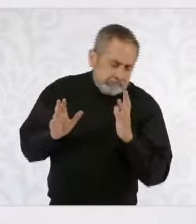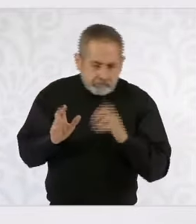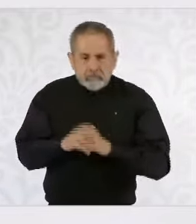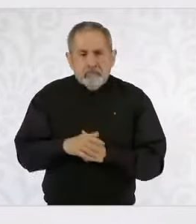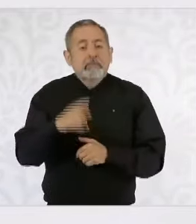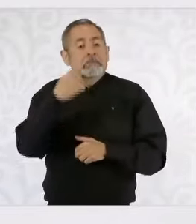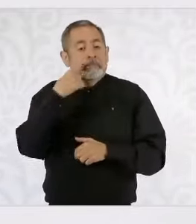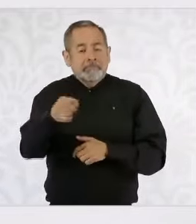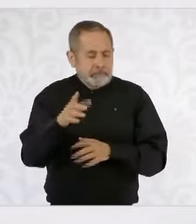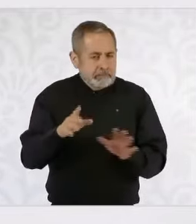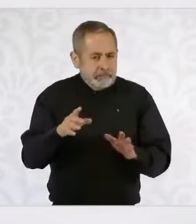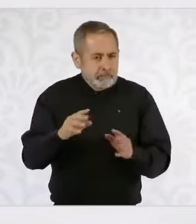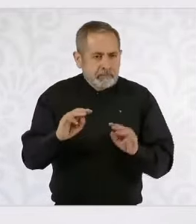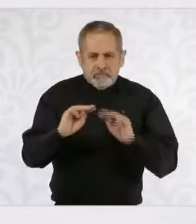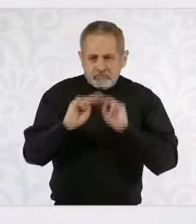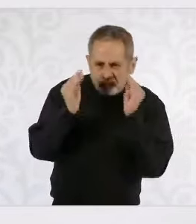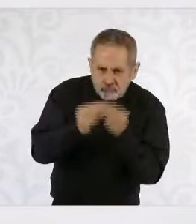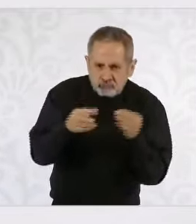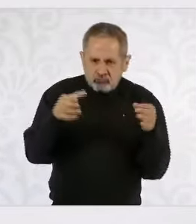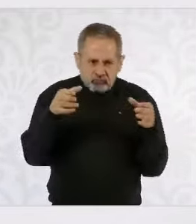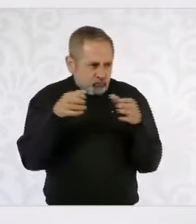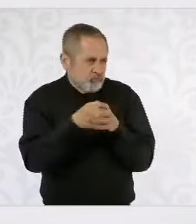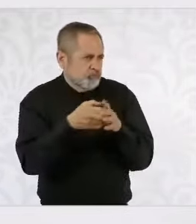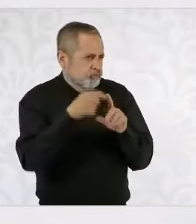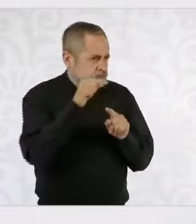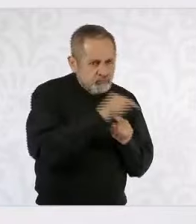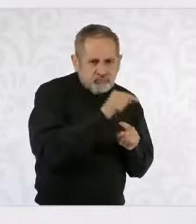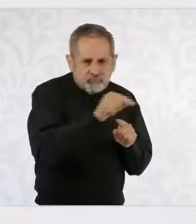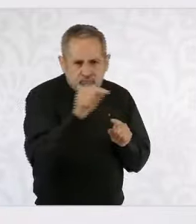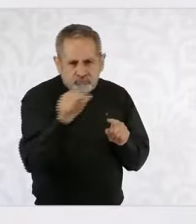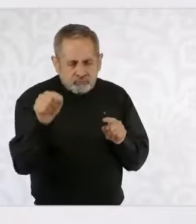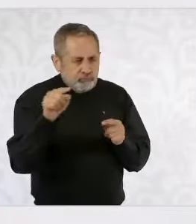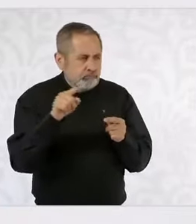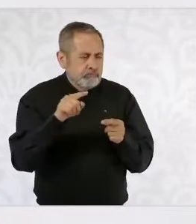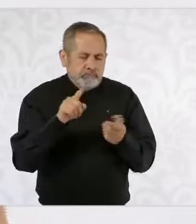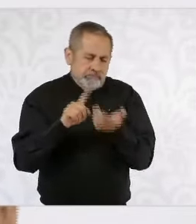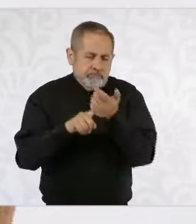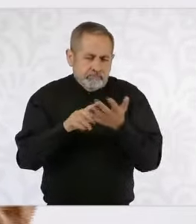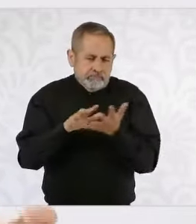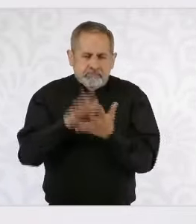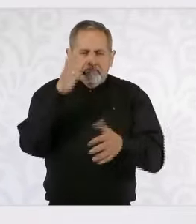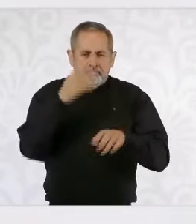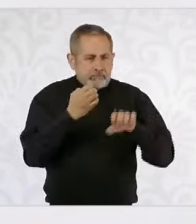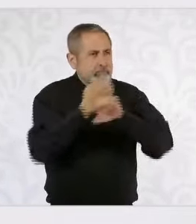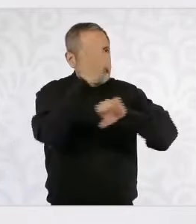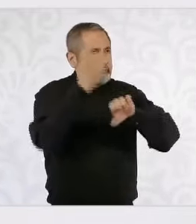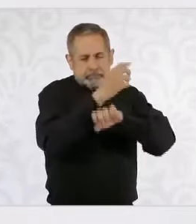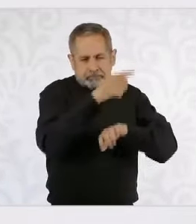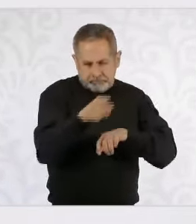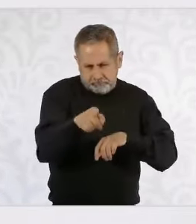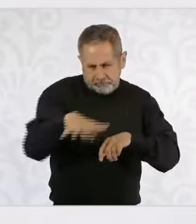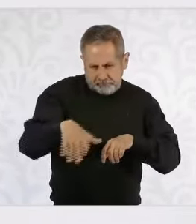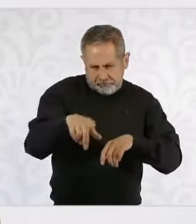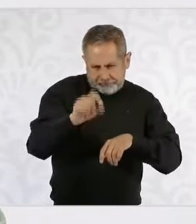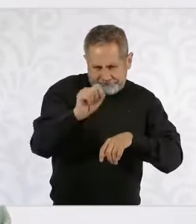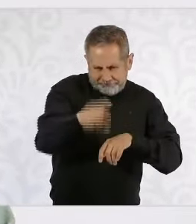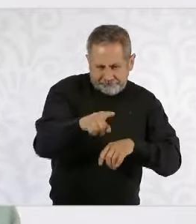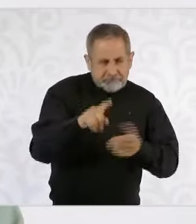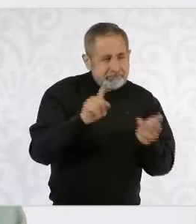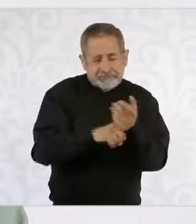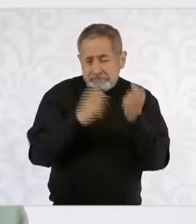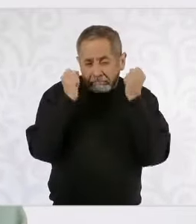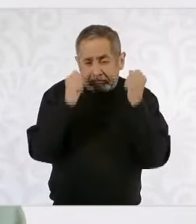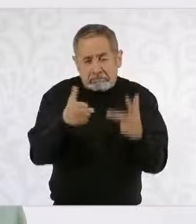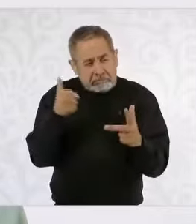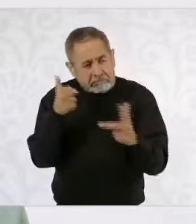temas de delincuencia organizada en la mayoría de estos lugares donde hay altos niveles